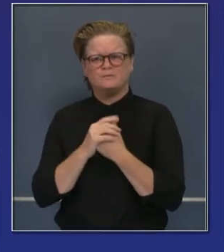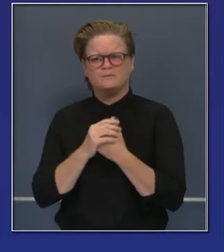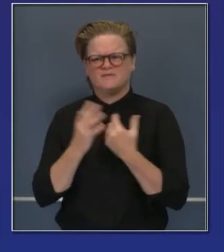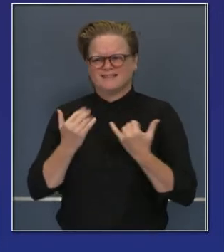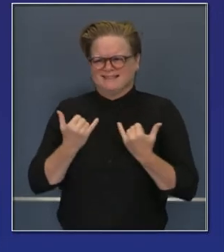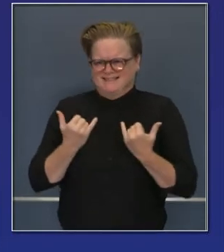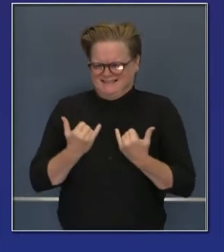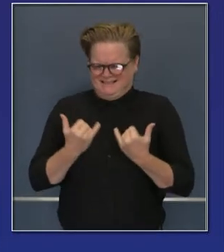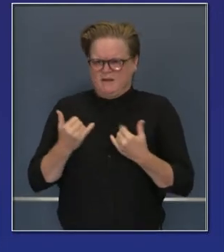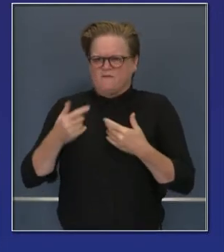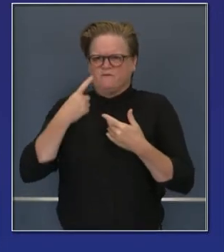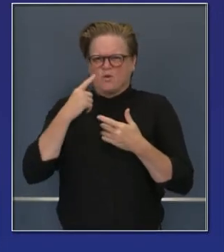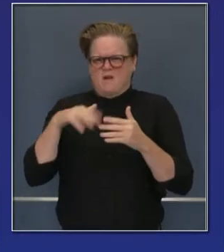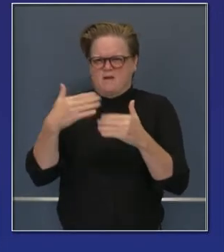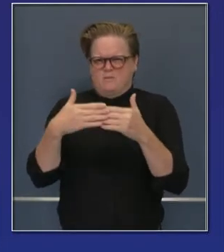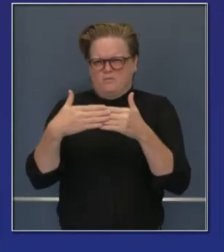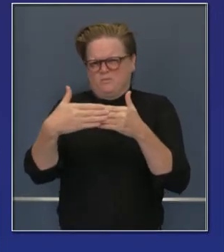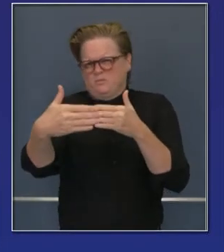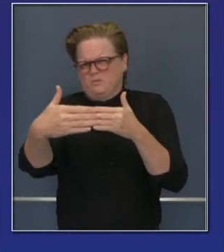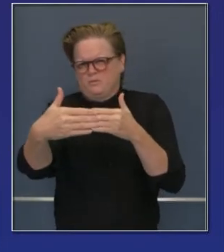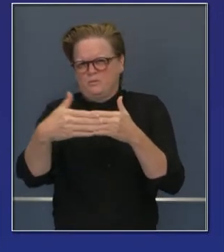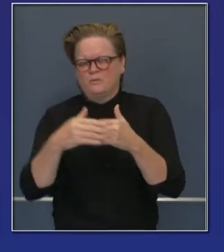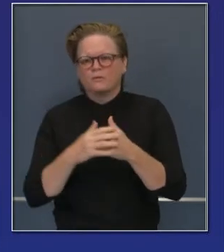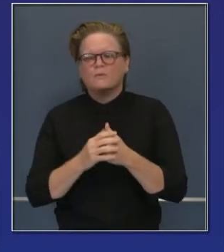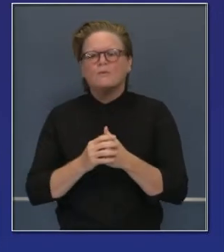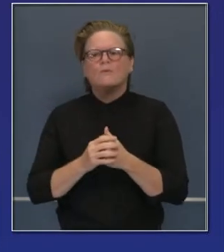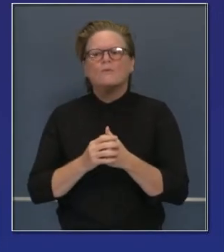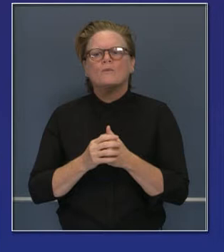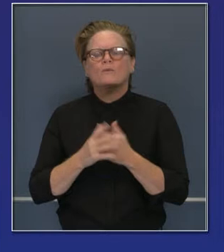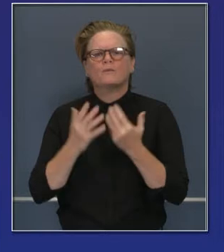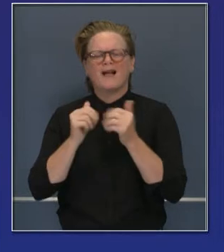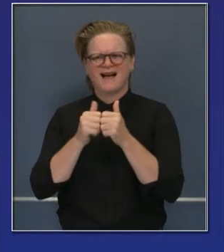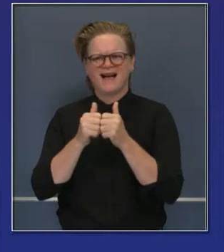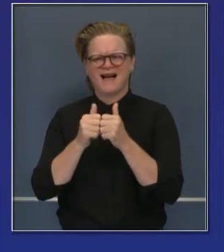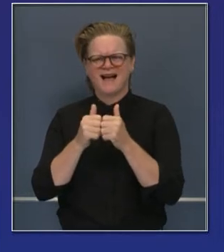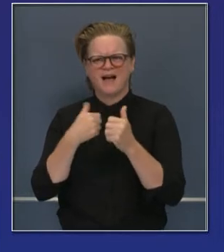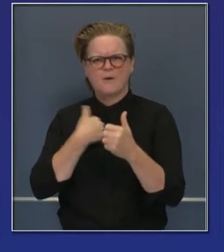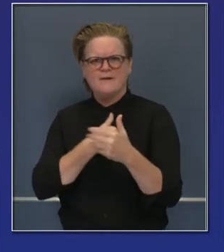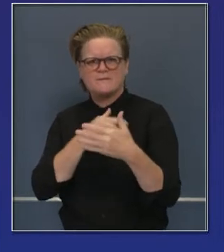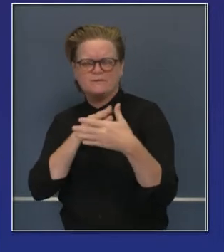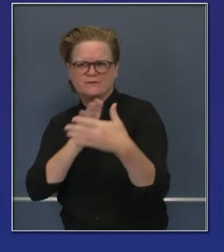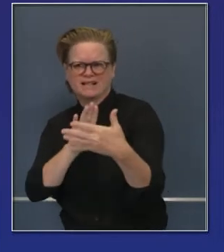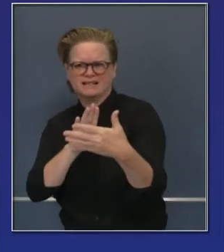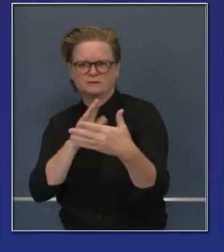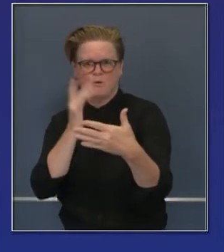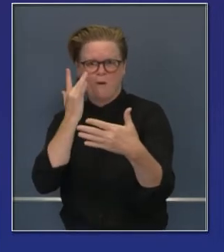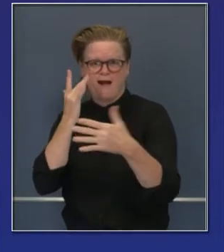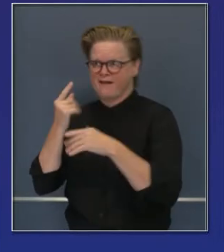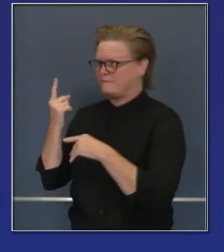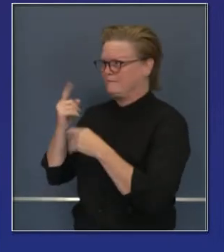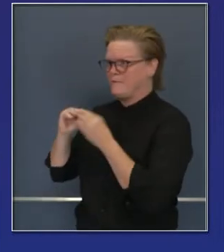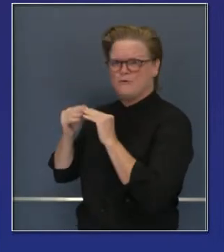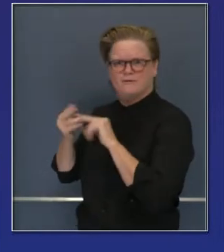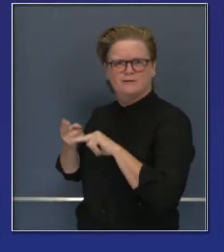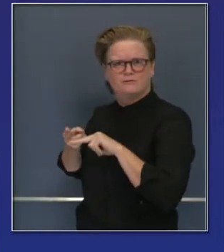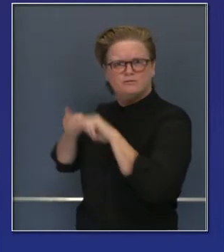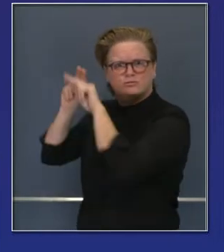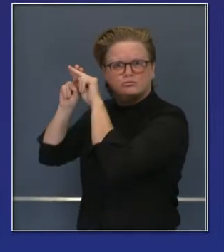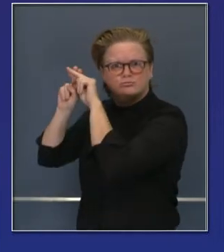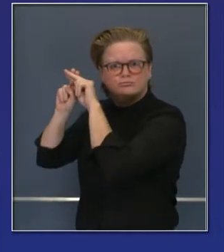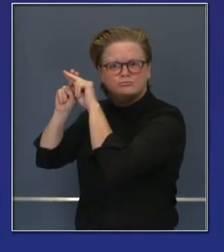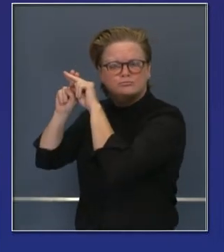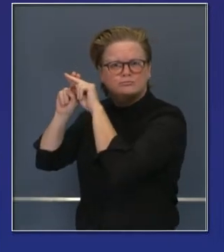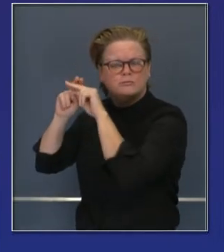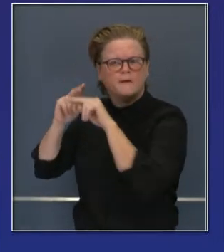preparándonos siempre a plazo corto, mediano y largo. También abordando la posibilidad de aumento de índices de